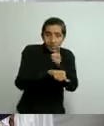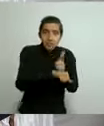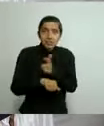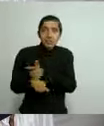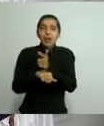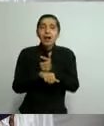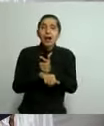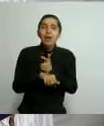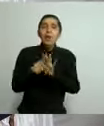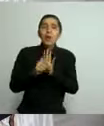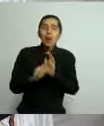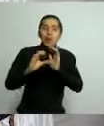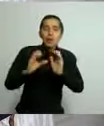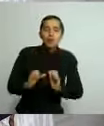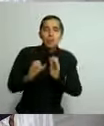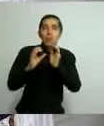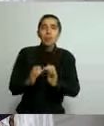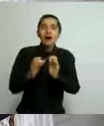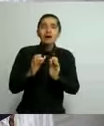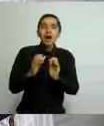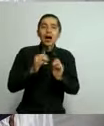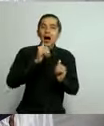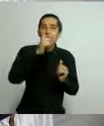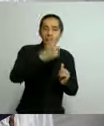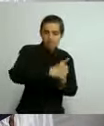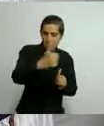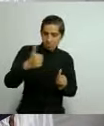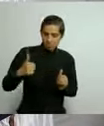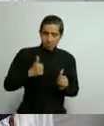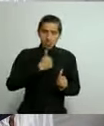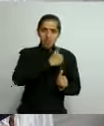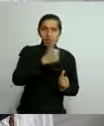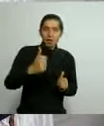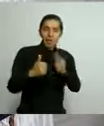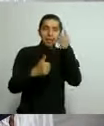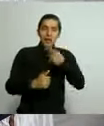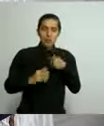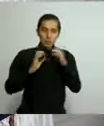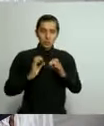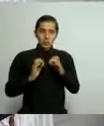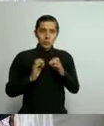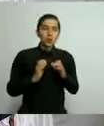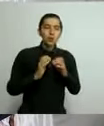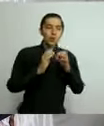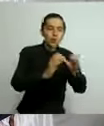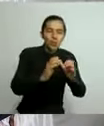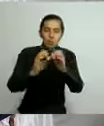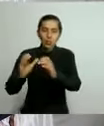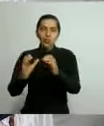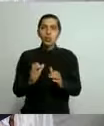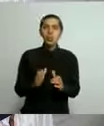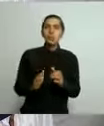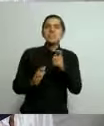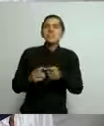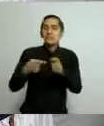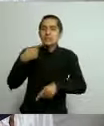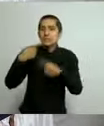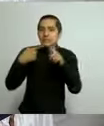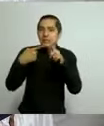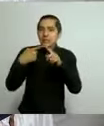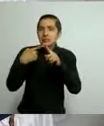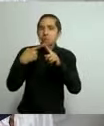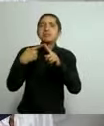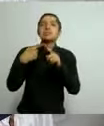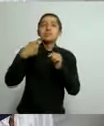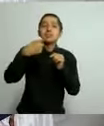que debemos de aplicar individualmente para protegernos y proteger a los demás. Uno, aislamiento